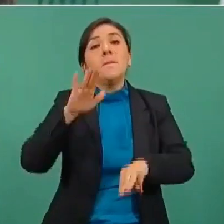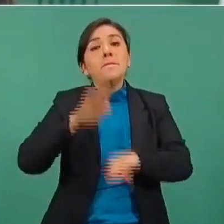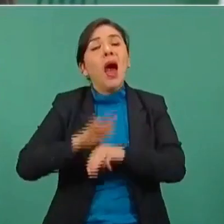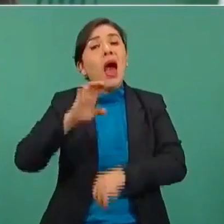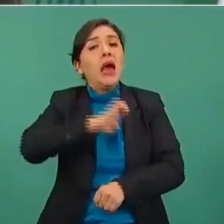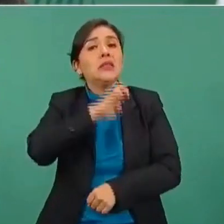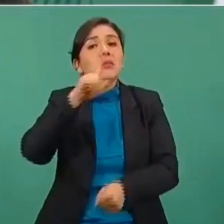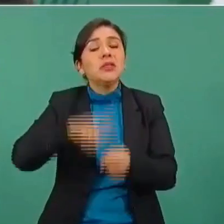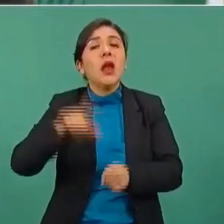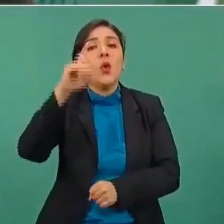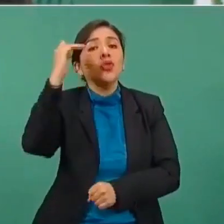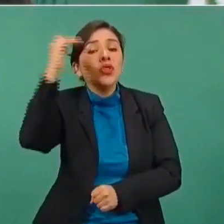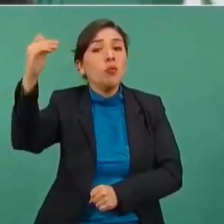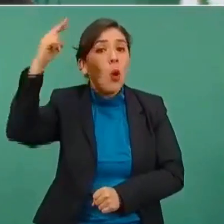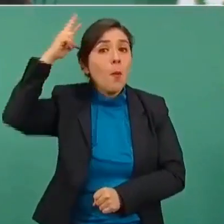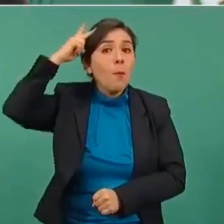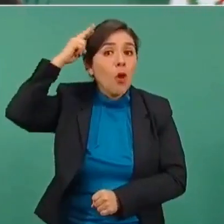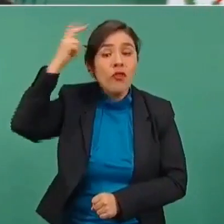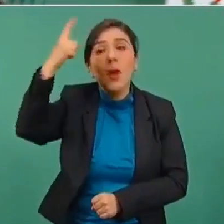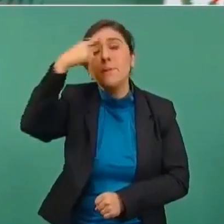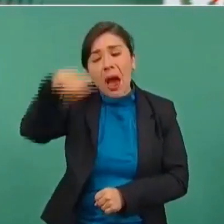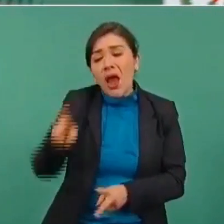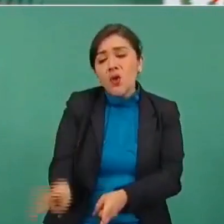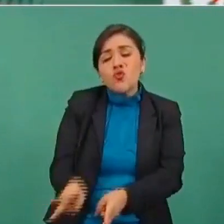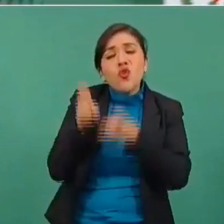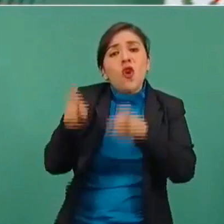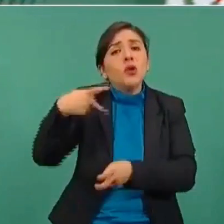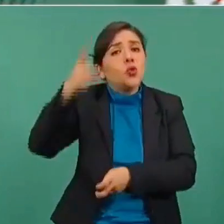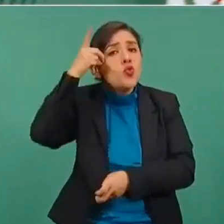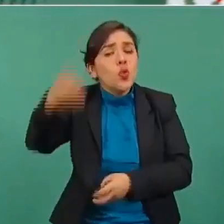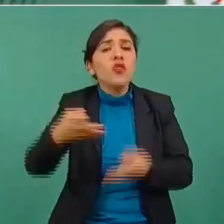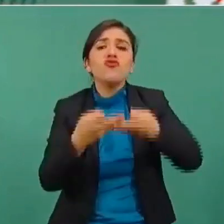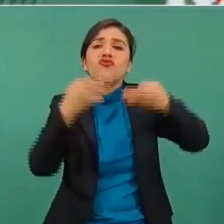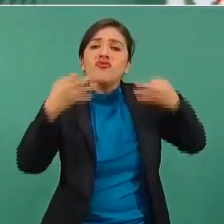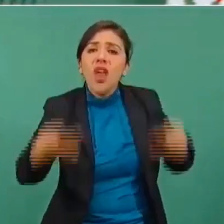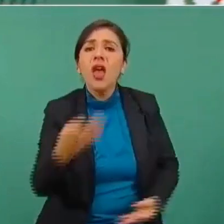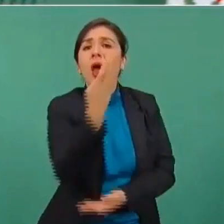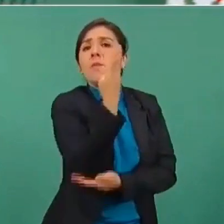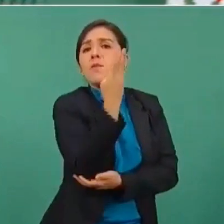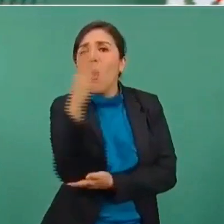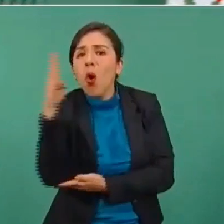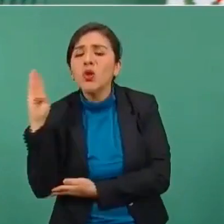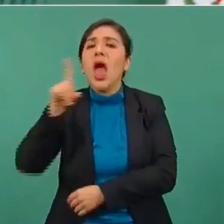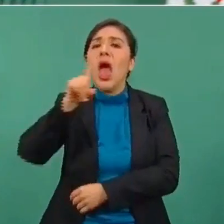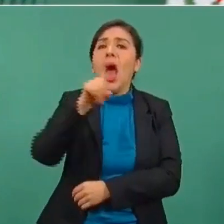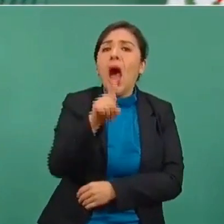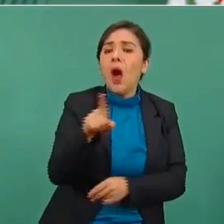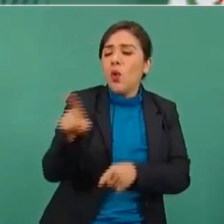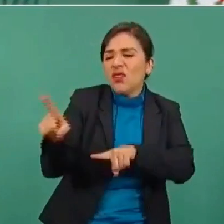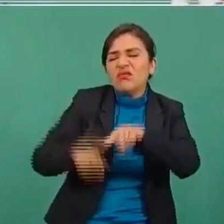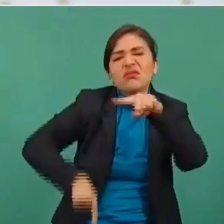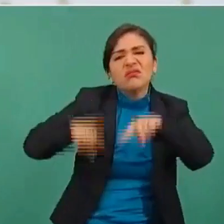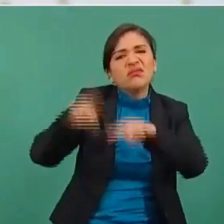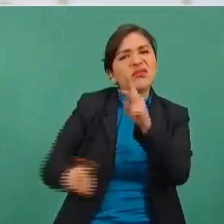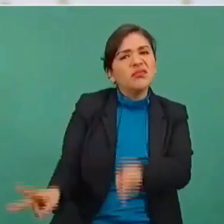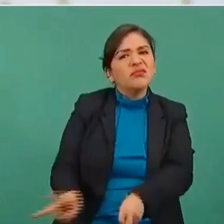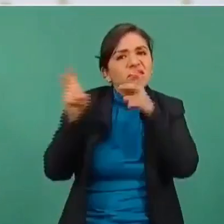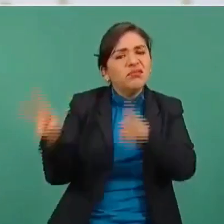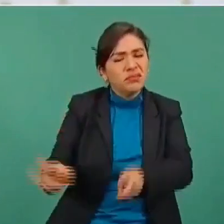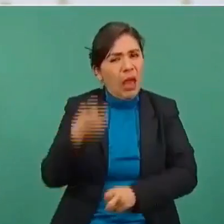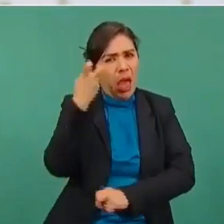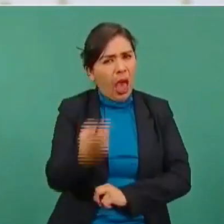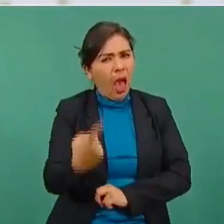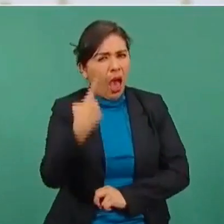para quitarles sus tierras, sus bosques, sus aguas. Era muy